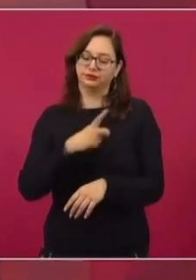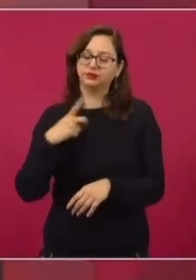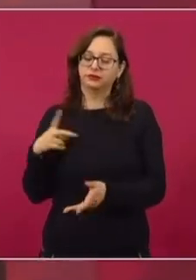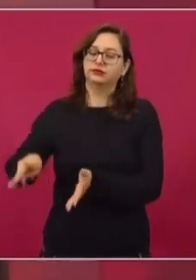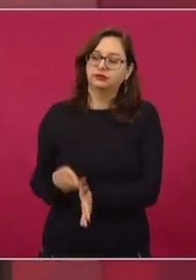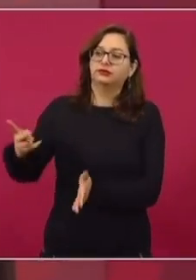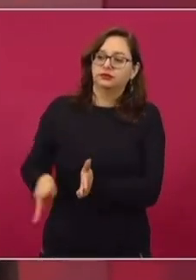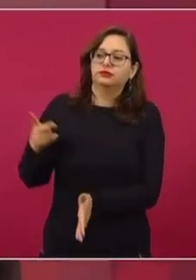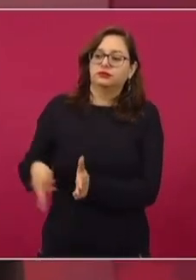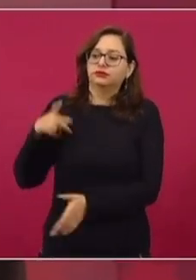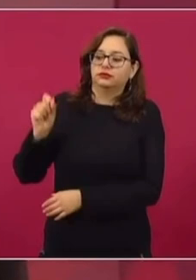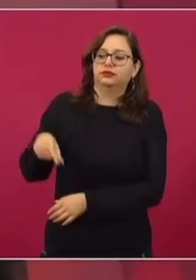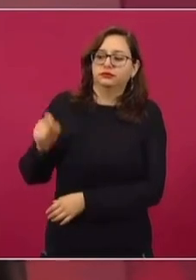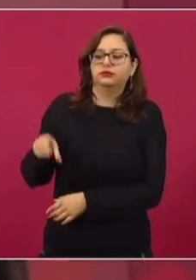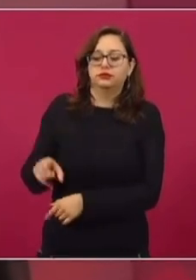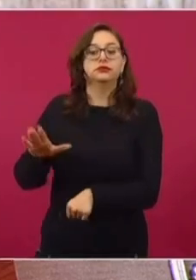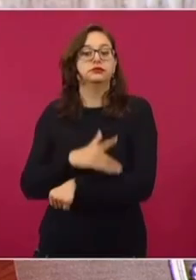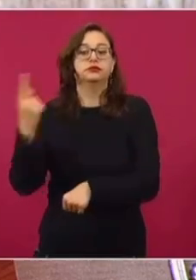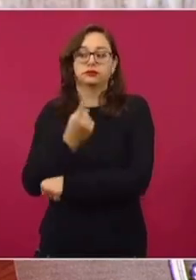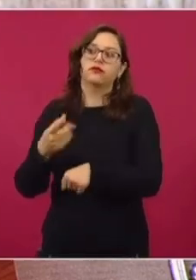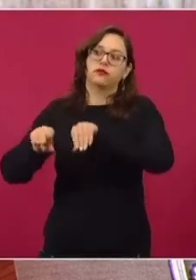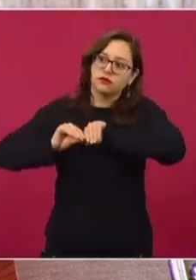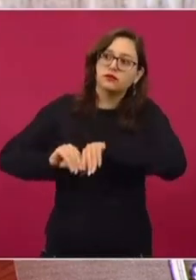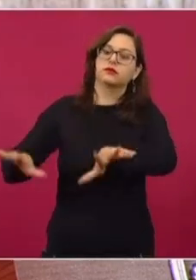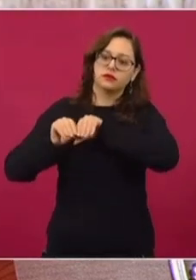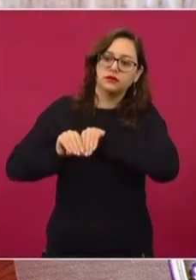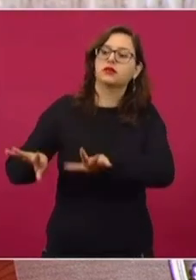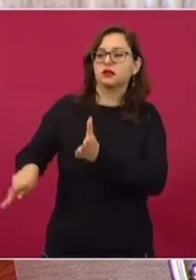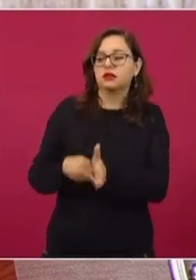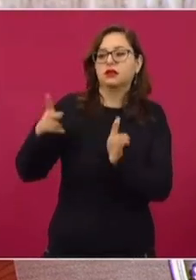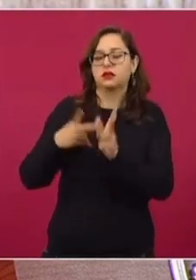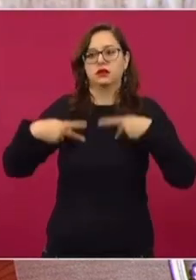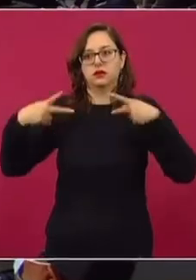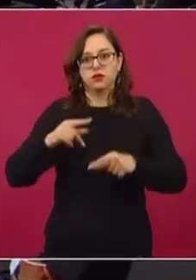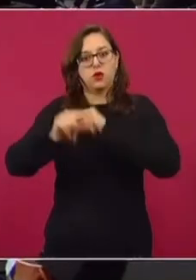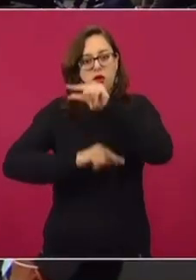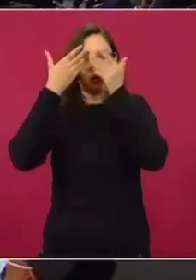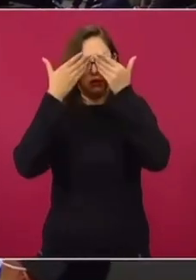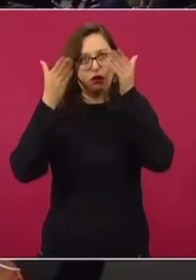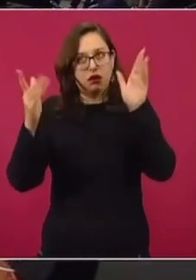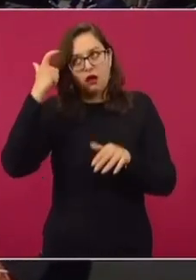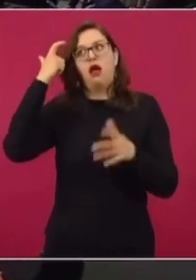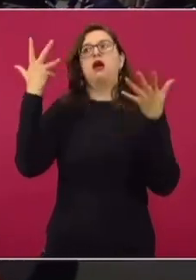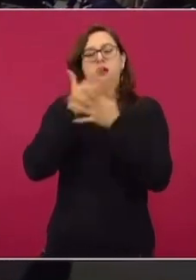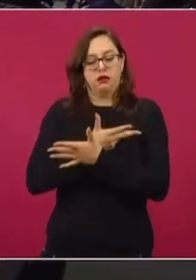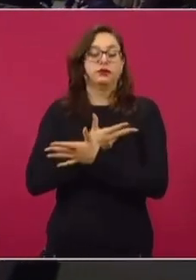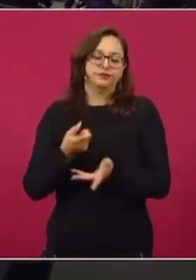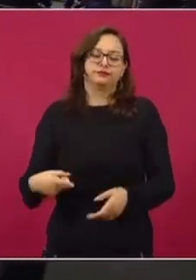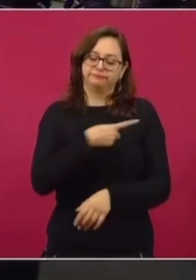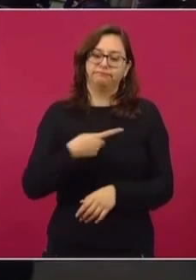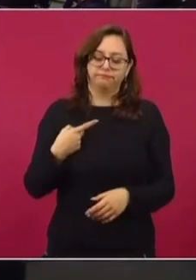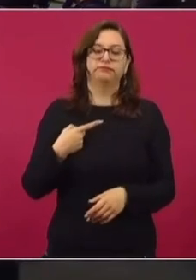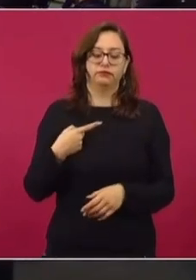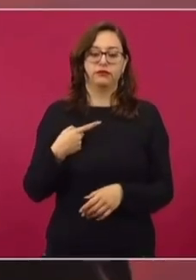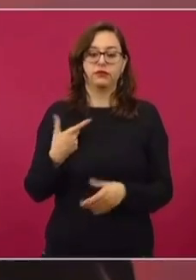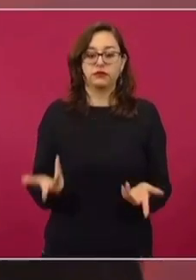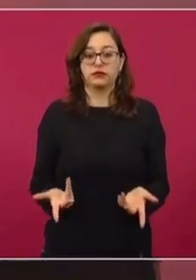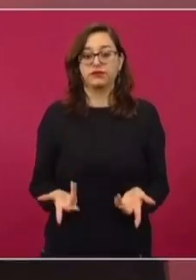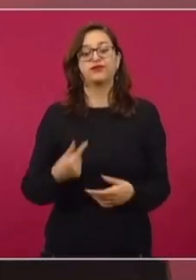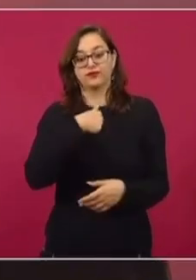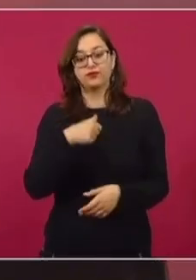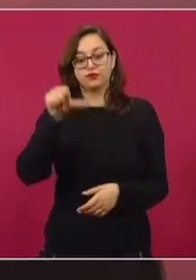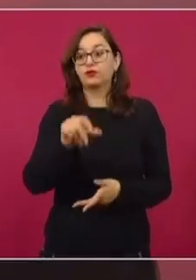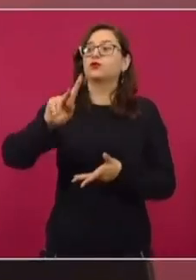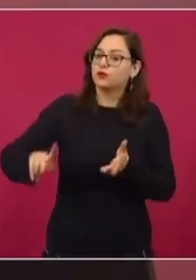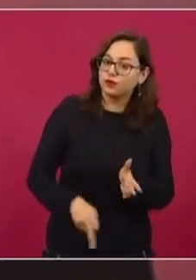porque es una labor de concientización, de ir creando conciencia. Entonces, ya he dicho en otras ocasiones